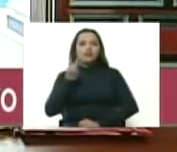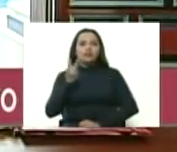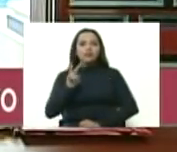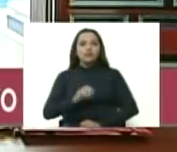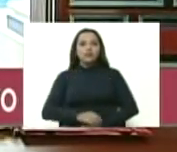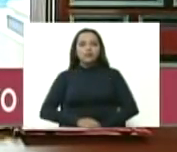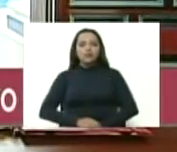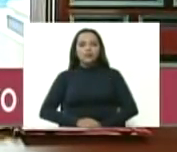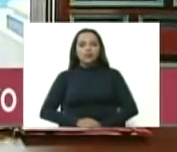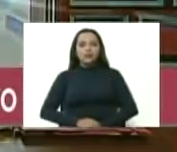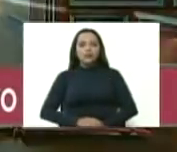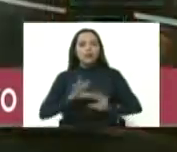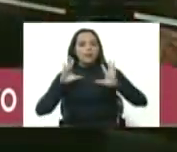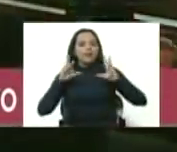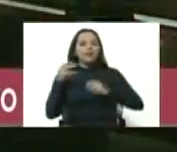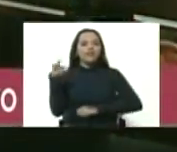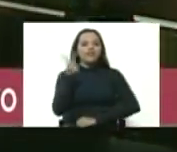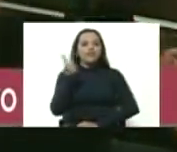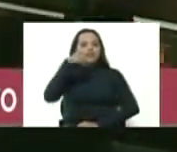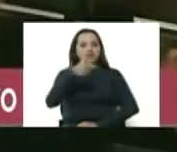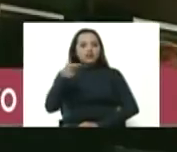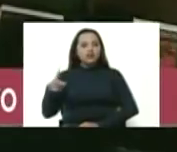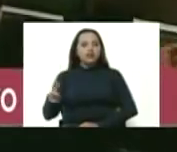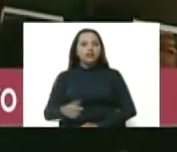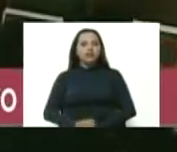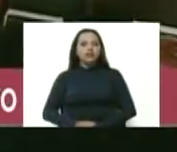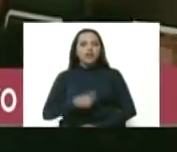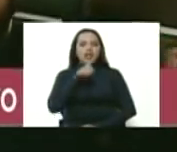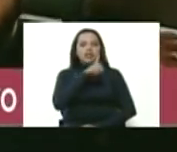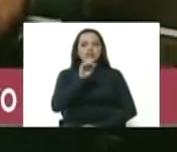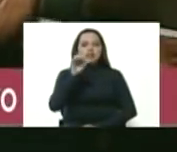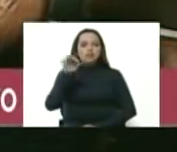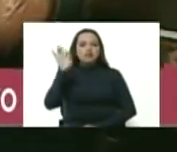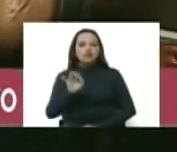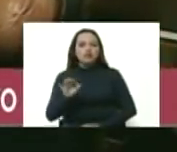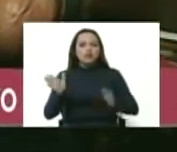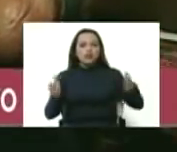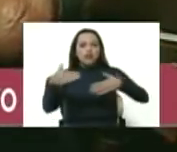Con las manos venezolanas. 100% CLAP.